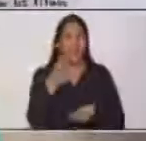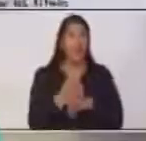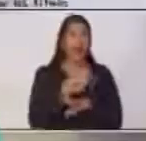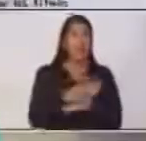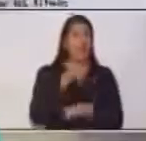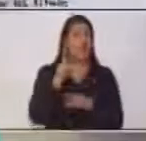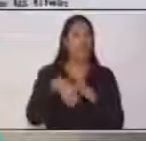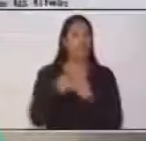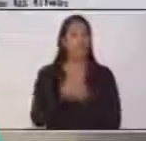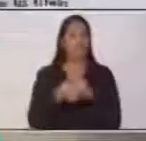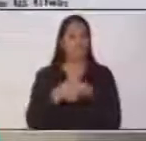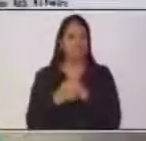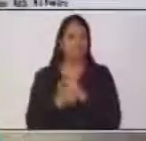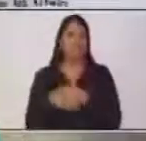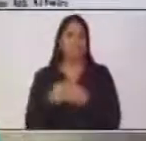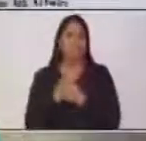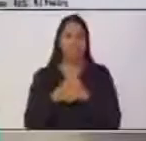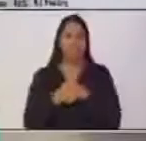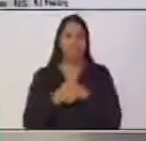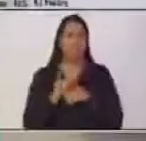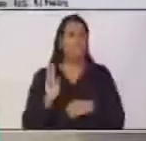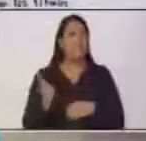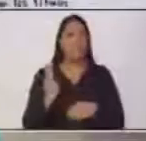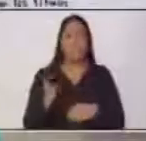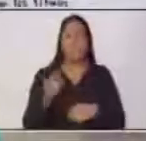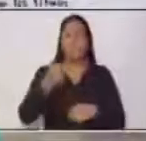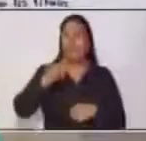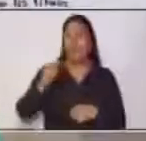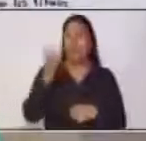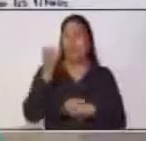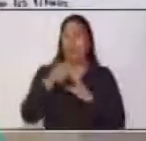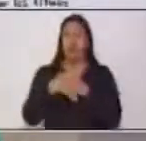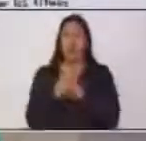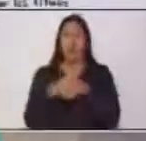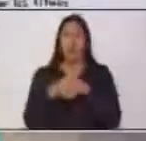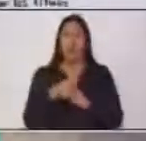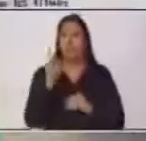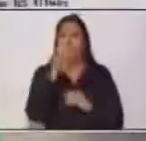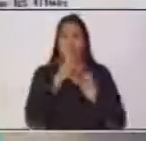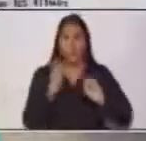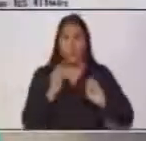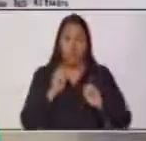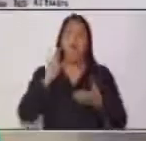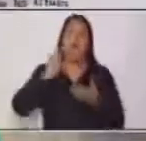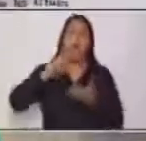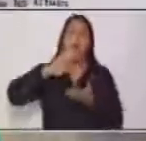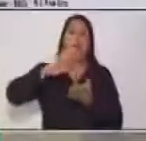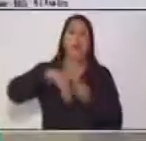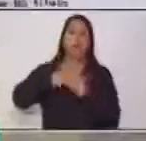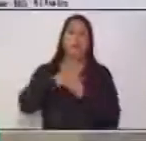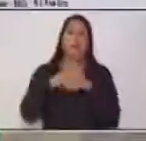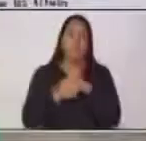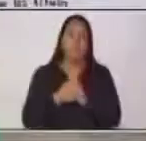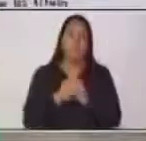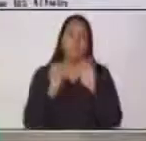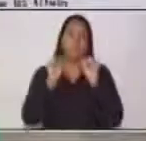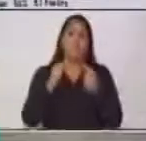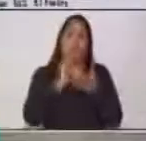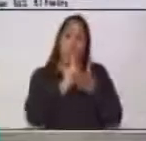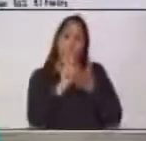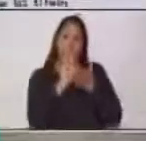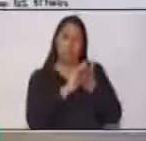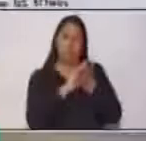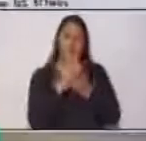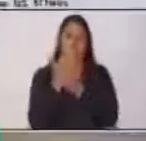a lavarnos las manos constantemente con suficiente agua y jabón. Si no tienen, pueden utilizar jabón en gel para poder desinfectar